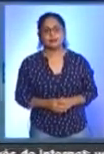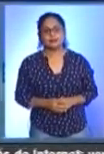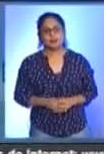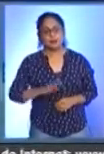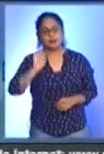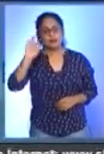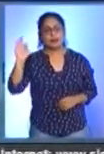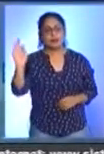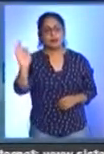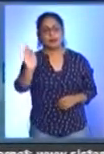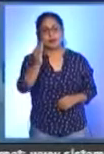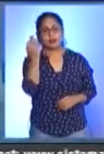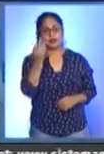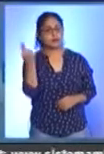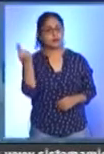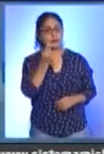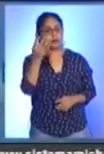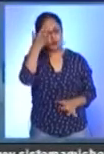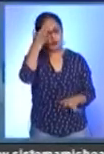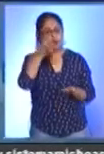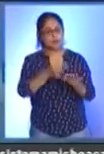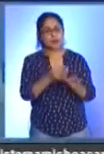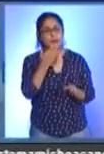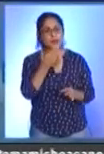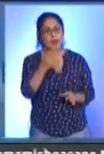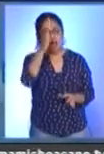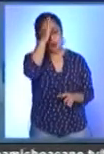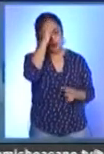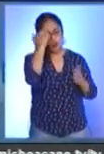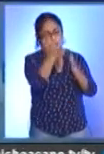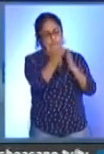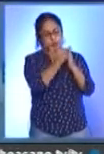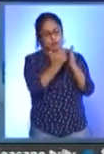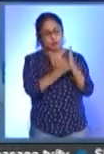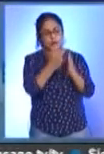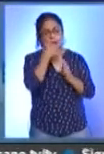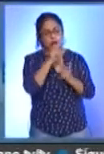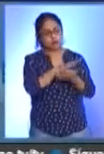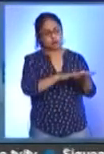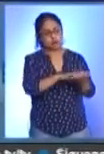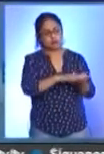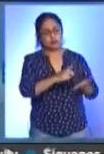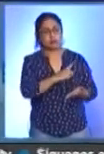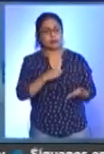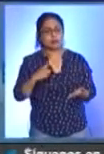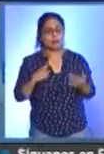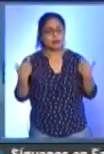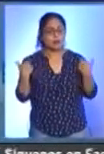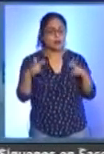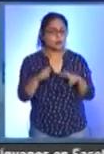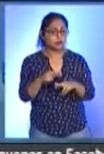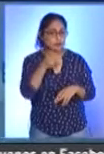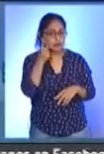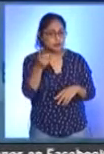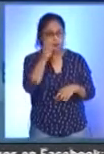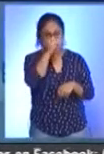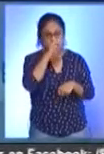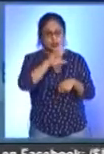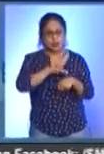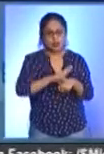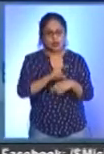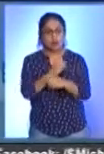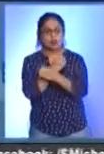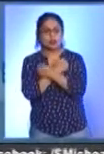La Federación debe de cumplir con los acuerdos para poder cubrir las deudas con el magisterio en la entidad. Así lo señaló el secretario de